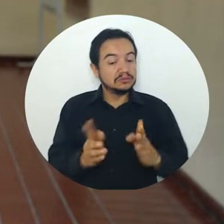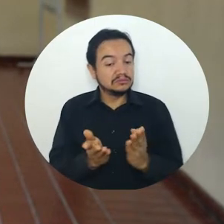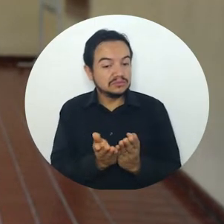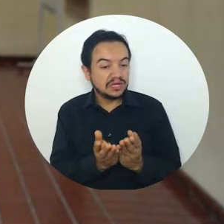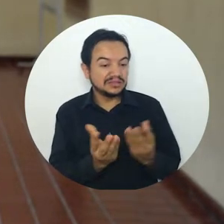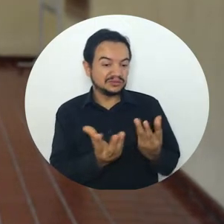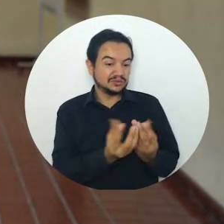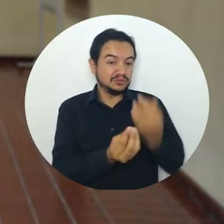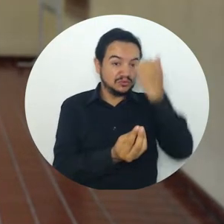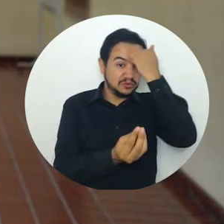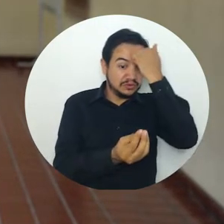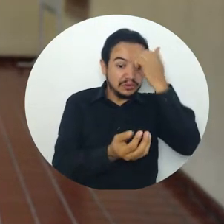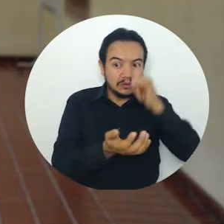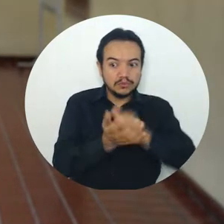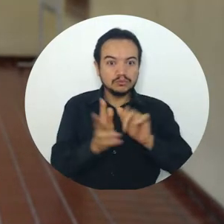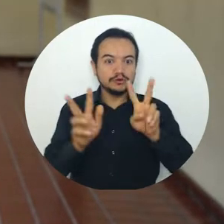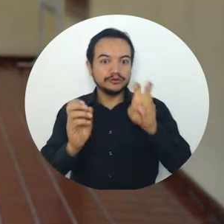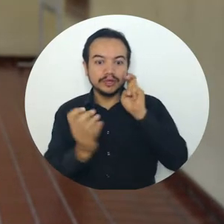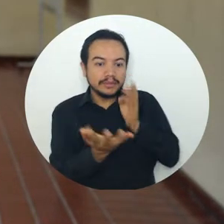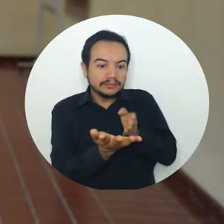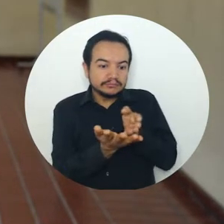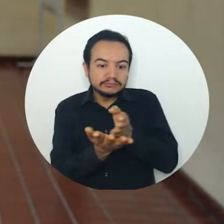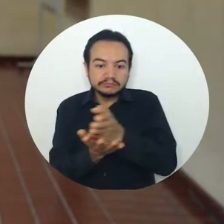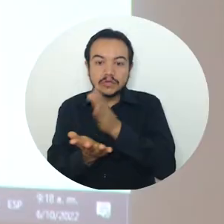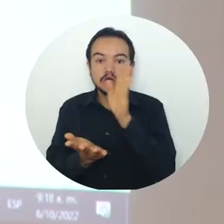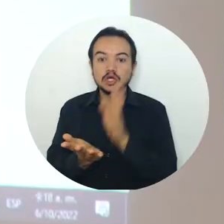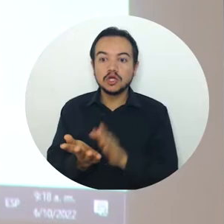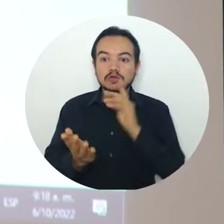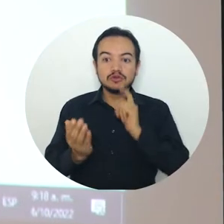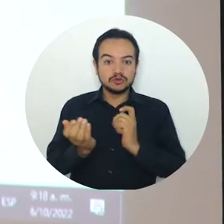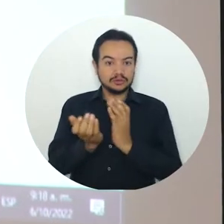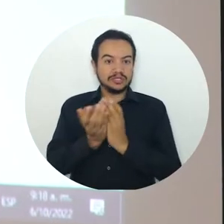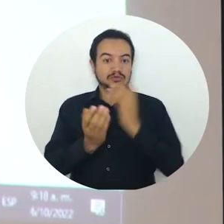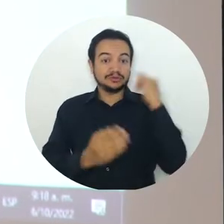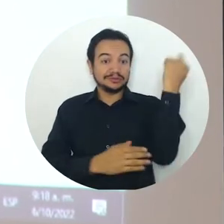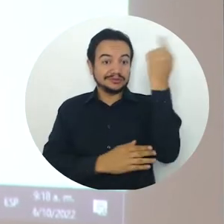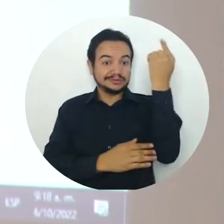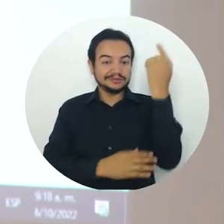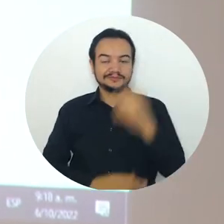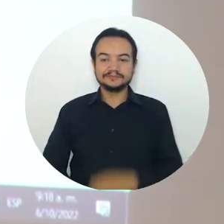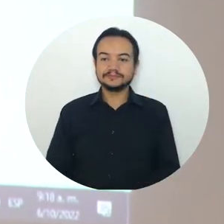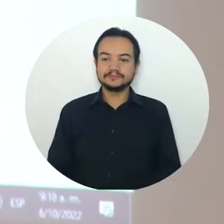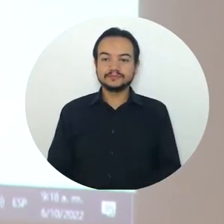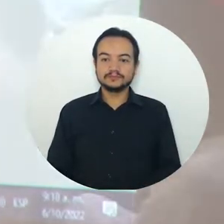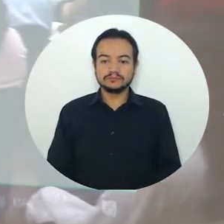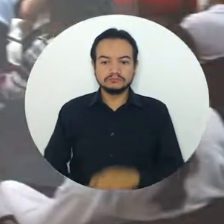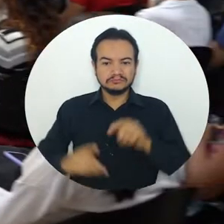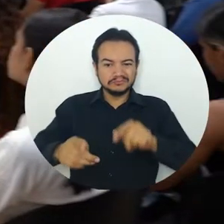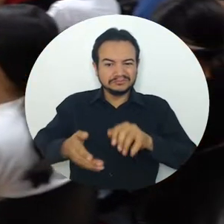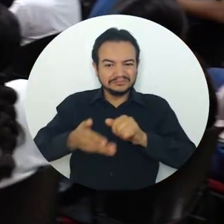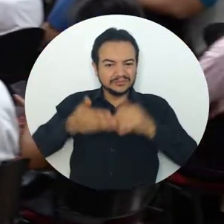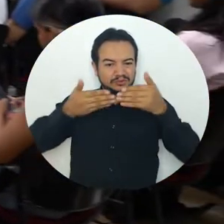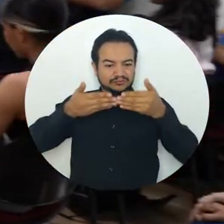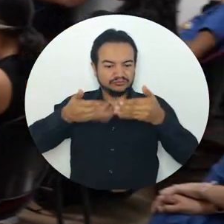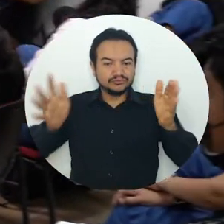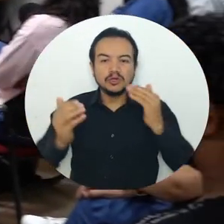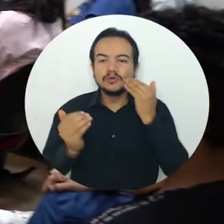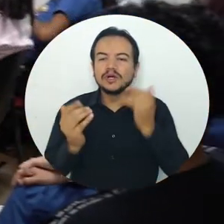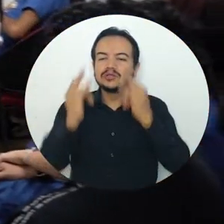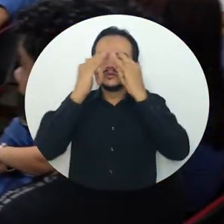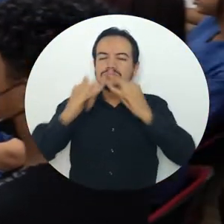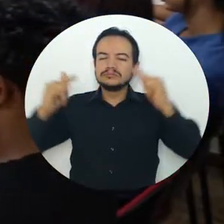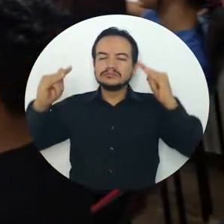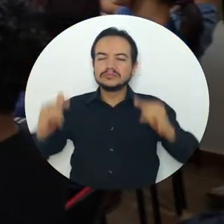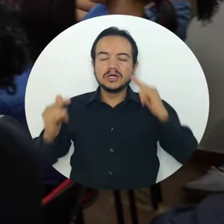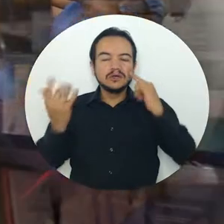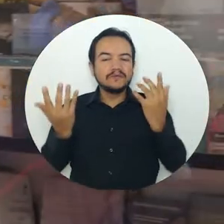de las cátedras que dictamos en el Departamento de Estudios Generales. El lanzamiento realizado en el marco de la Feria Internacional del Libro Las Artes y